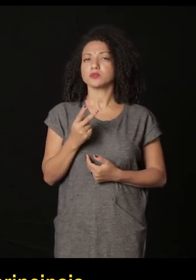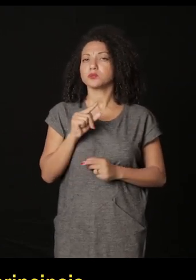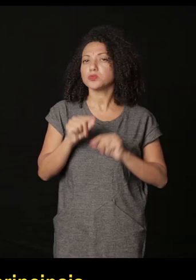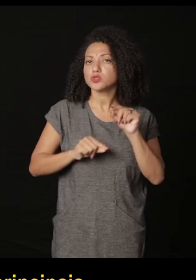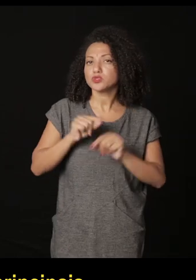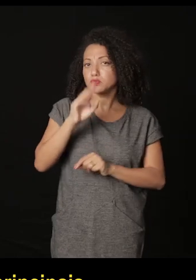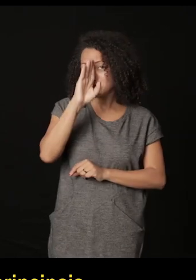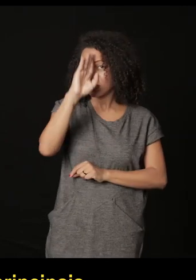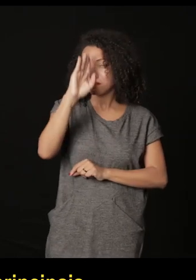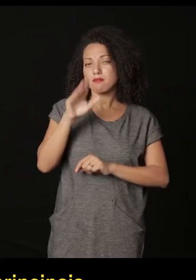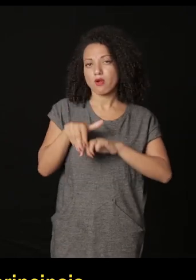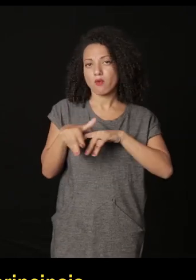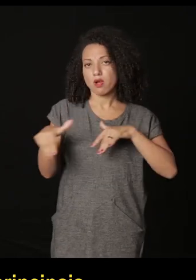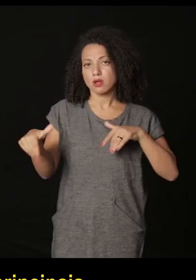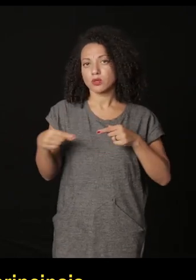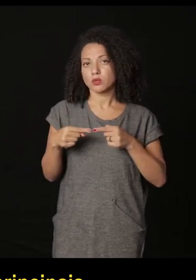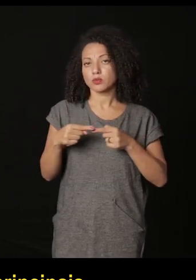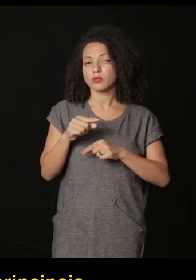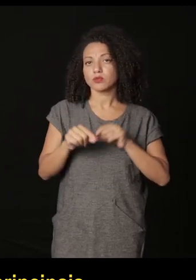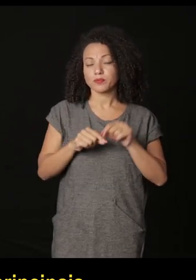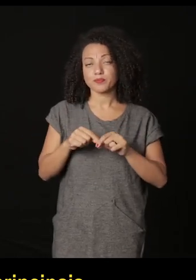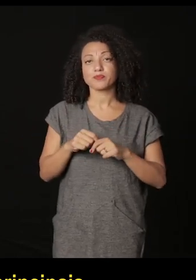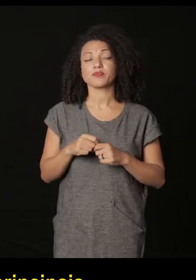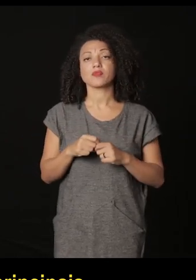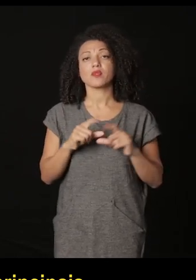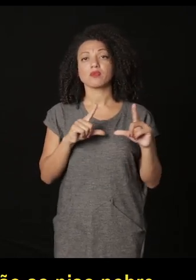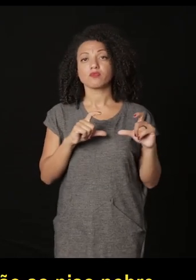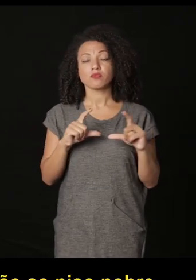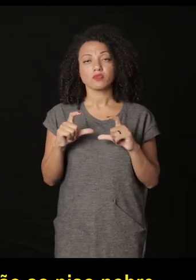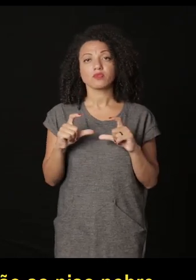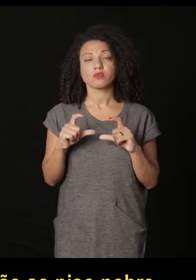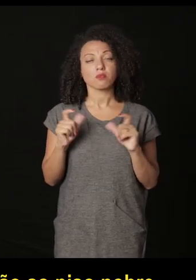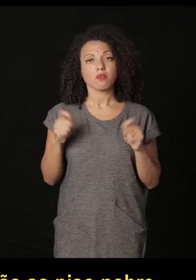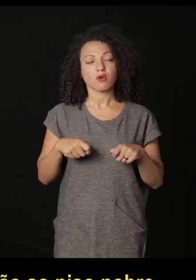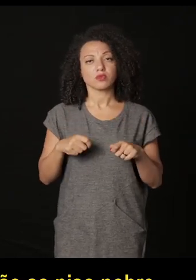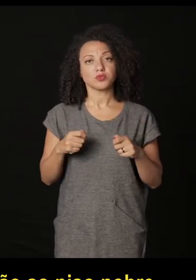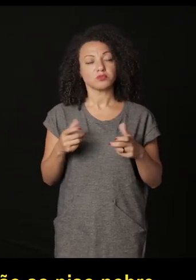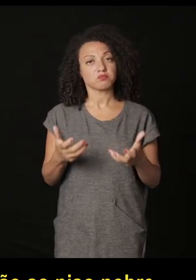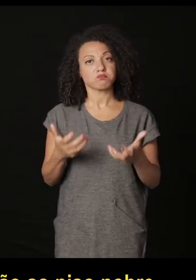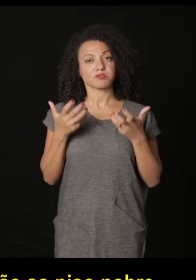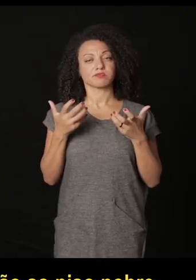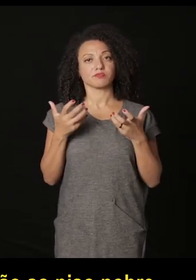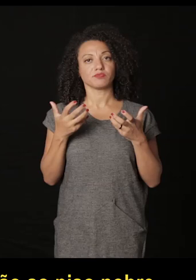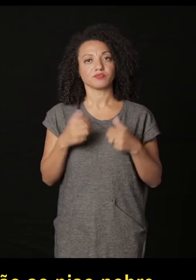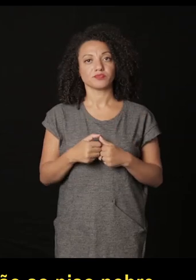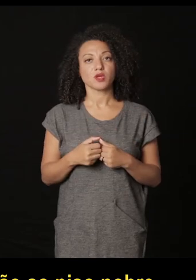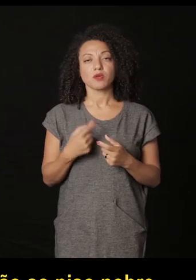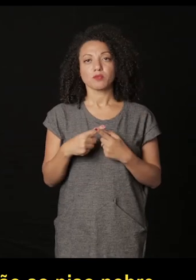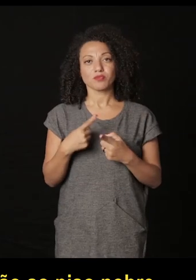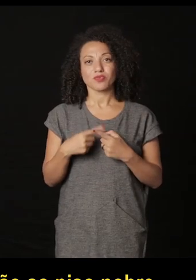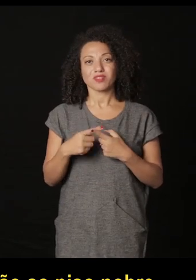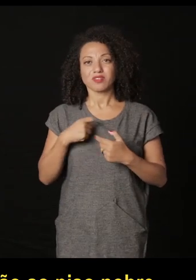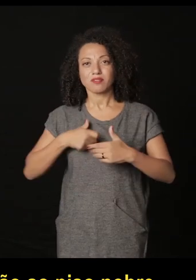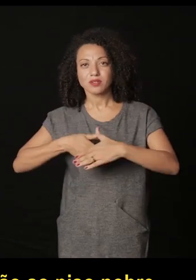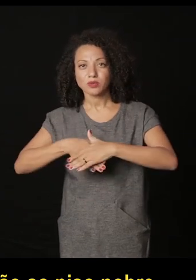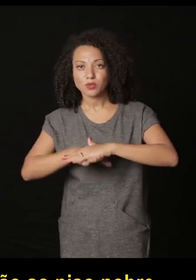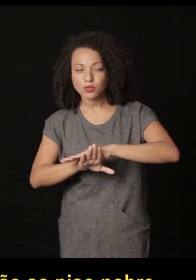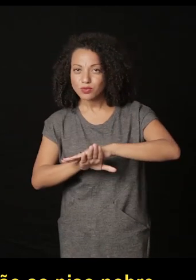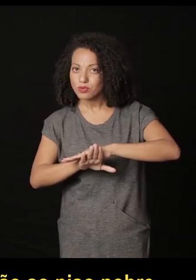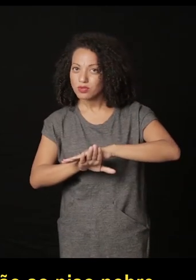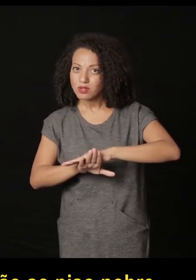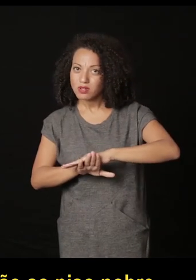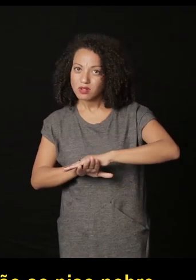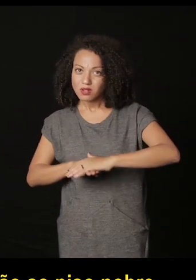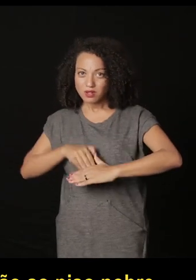principales ligadas al archivo permiten a la fotografía de subir del